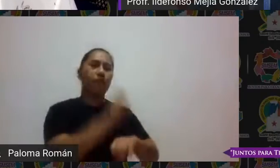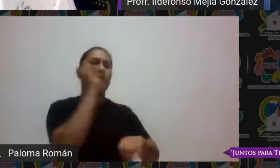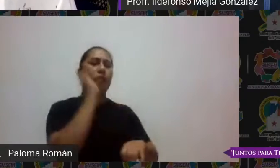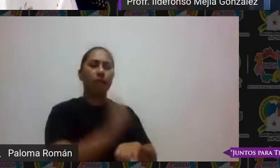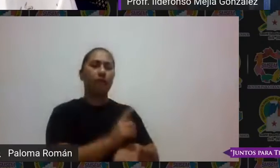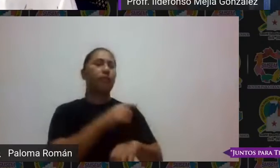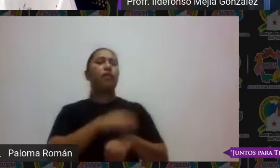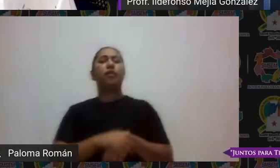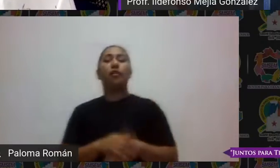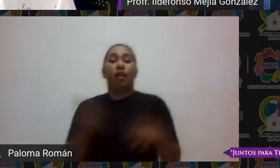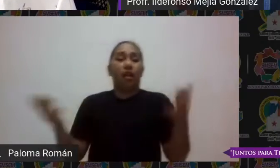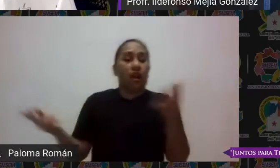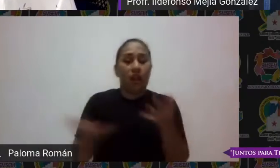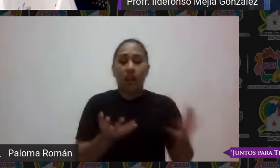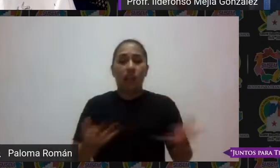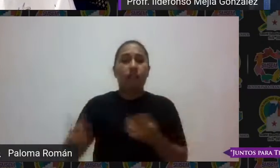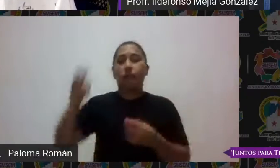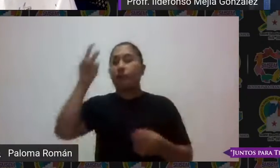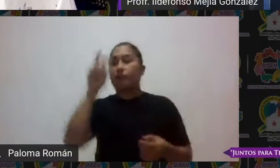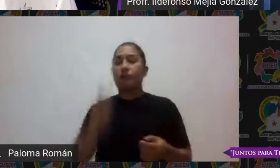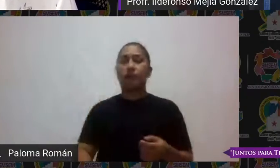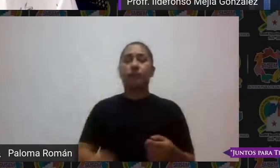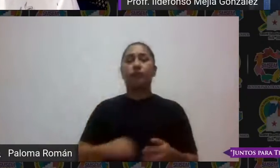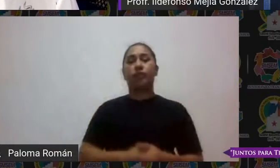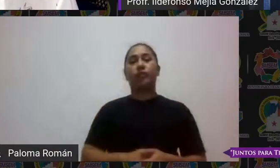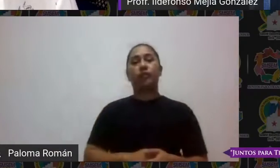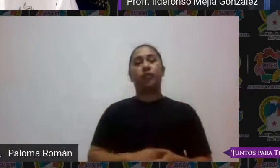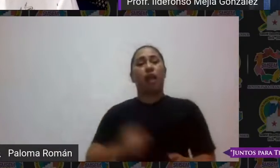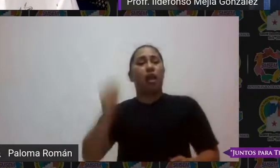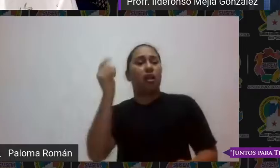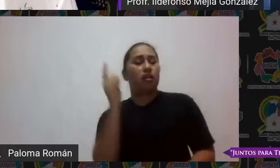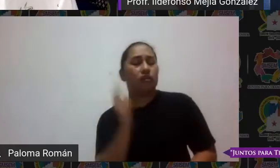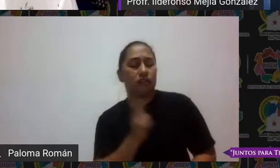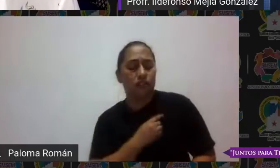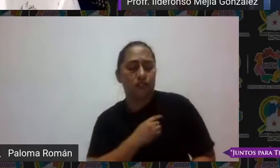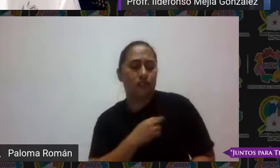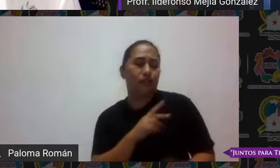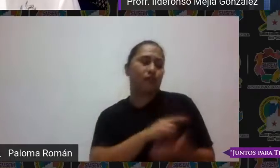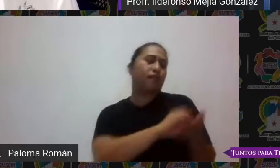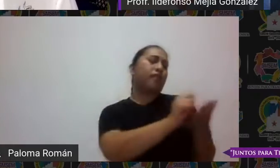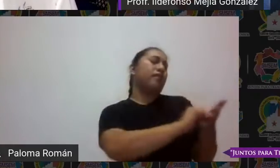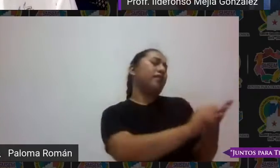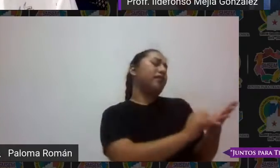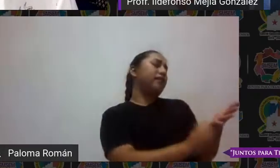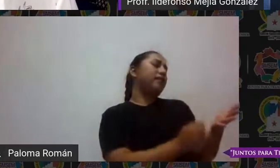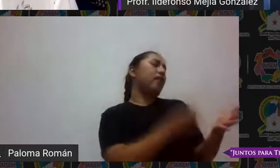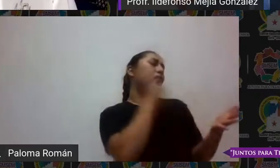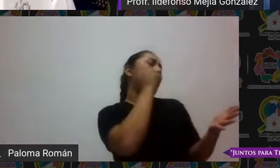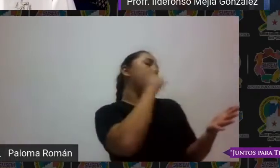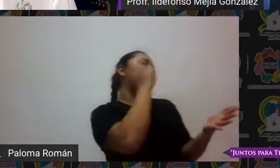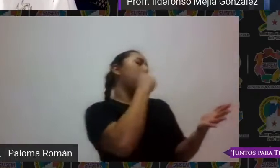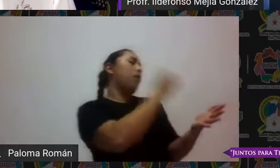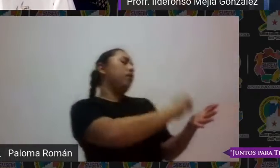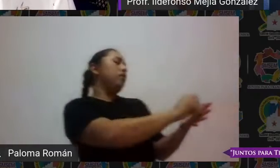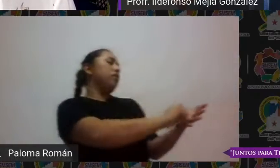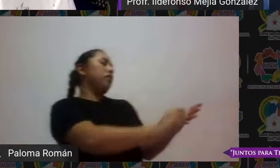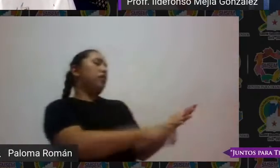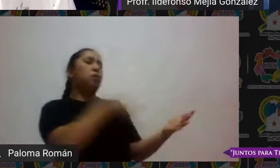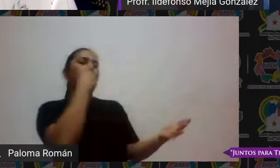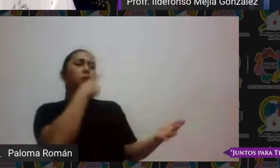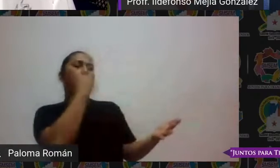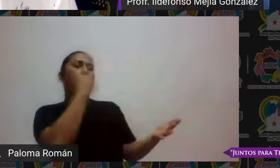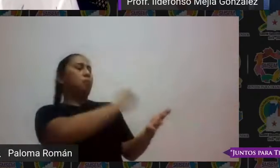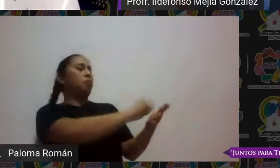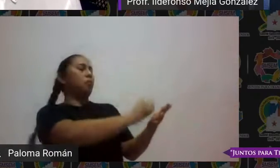hechecito está muy bien hecho porque sólo es registro de anécdotas registro de la narrativa y no puedo pedirle más